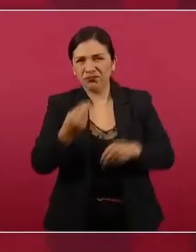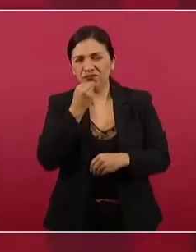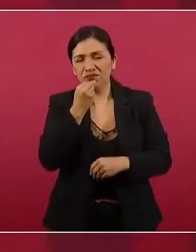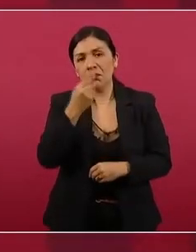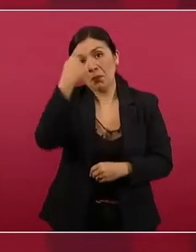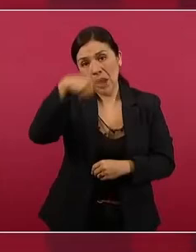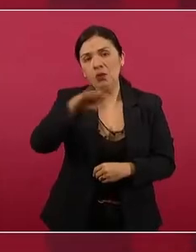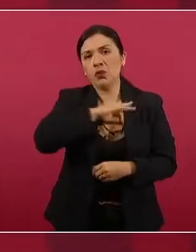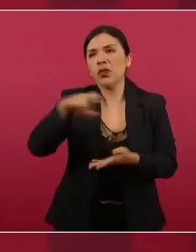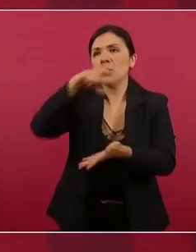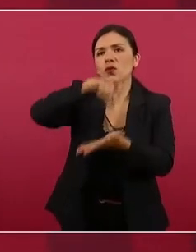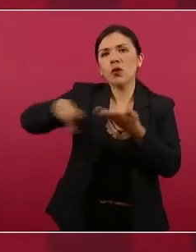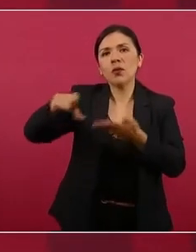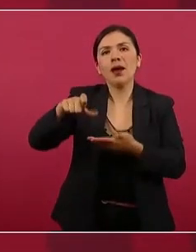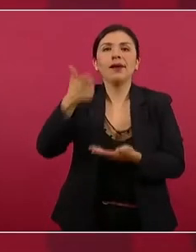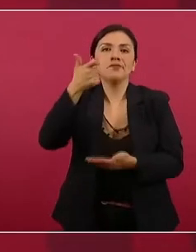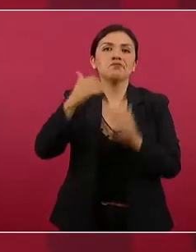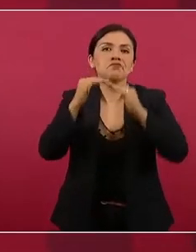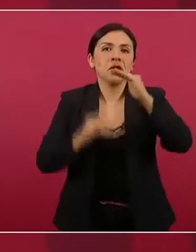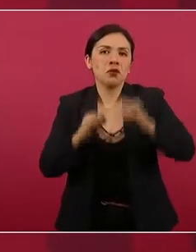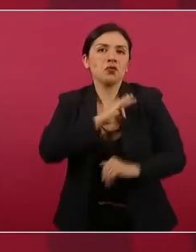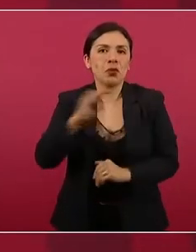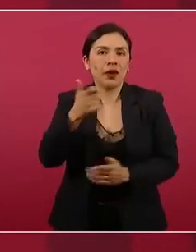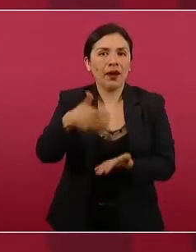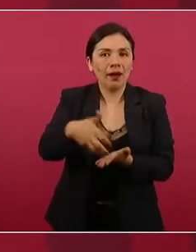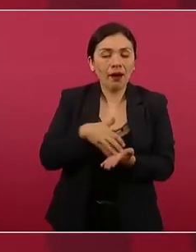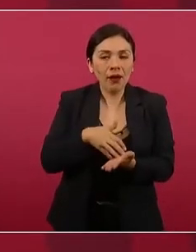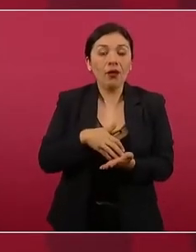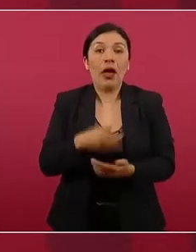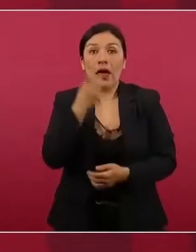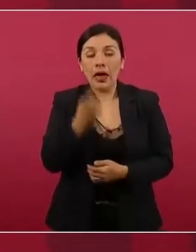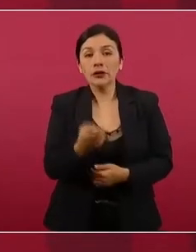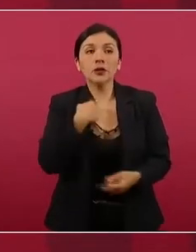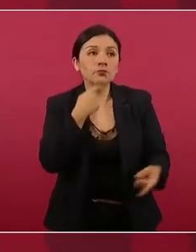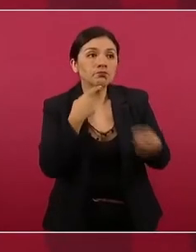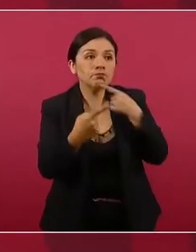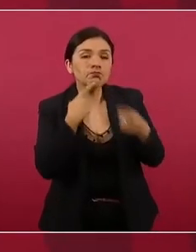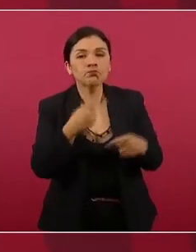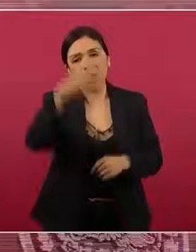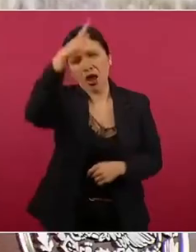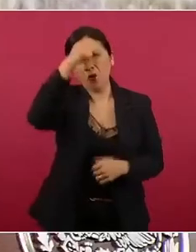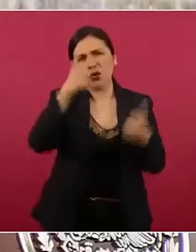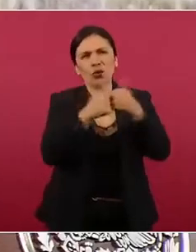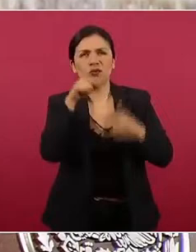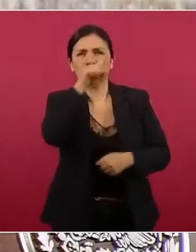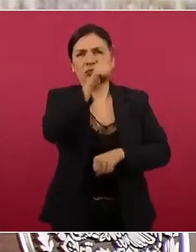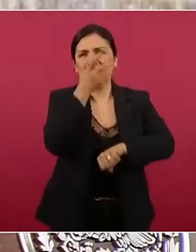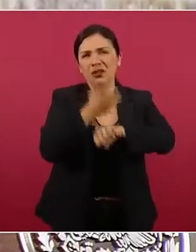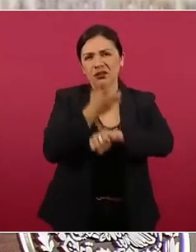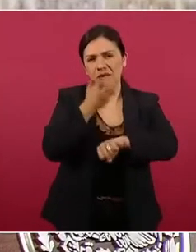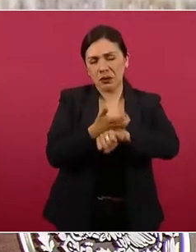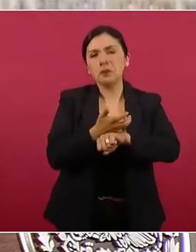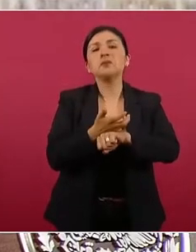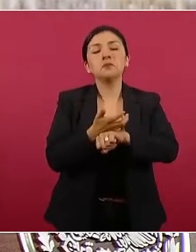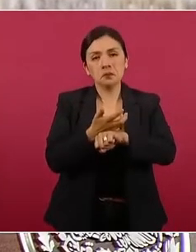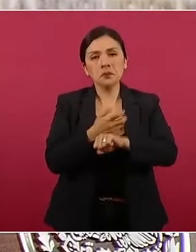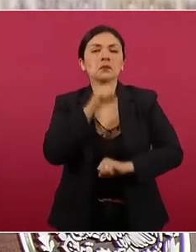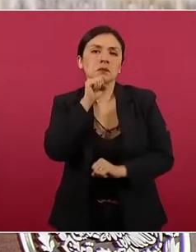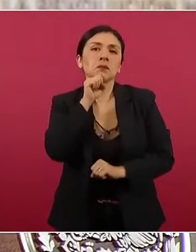a buen precio. Y estamos en acuerdo con Estados Unidos también